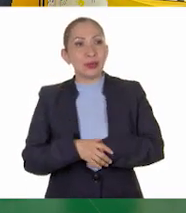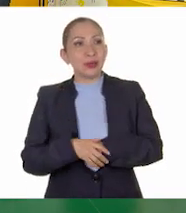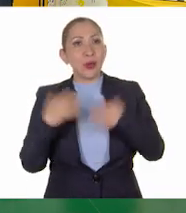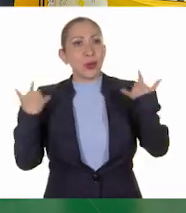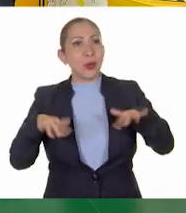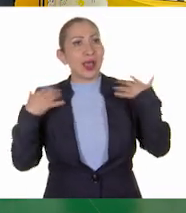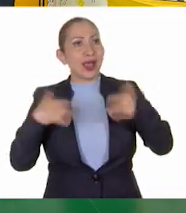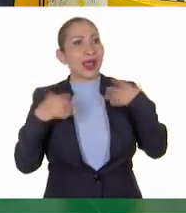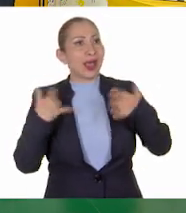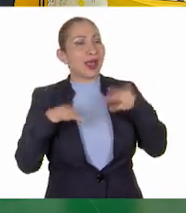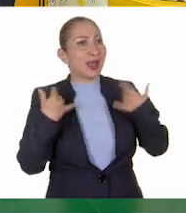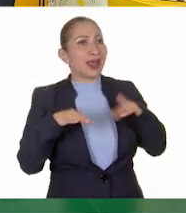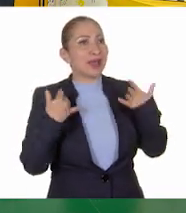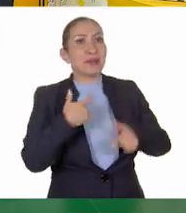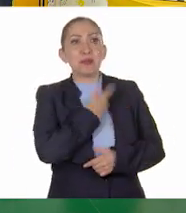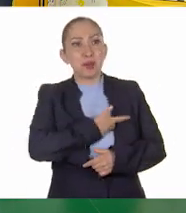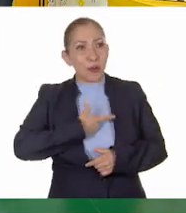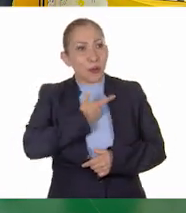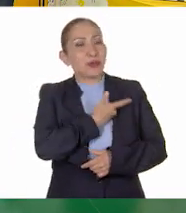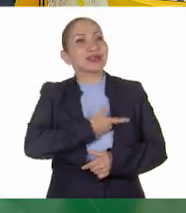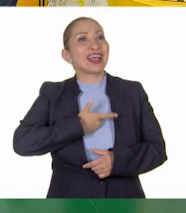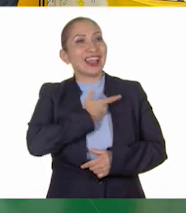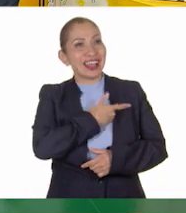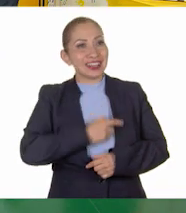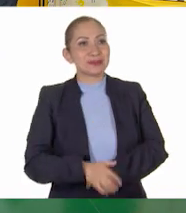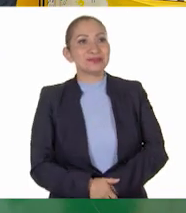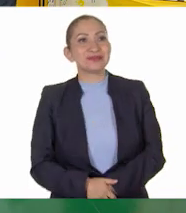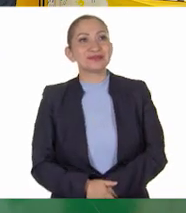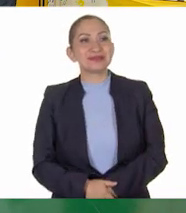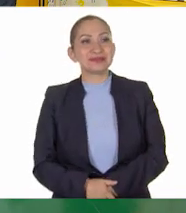¡Guau! ¡Me gusta! ¡Me gusta!